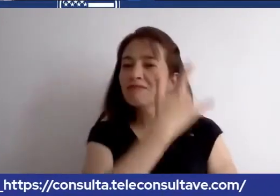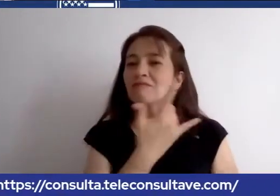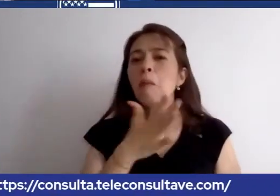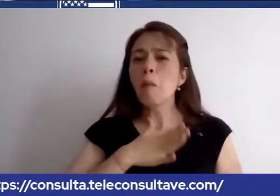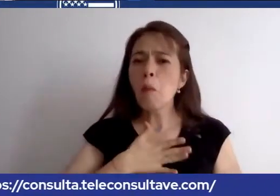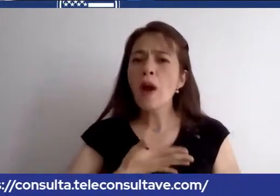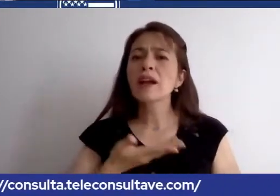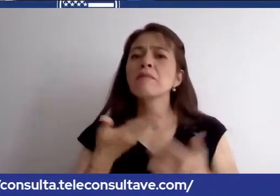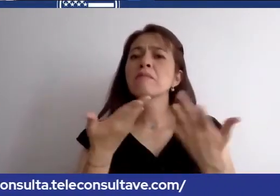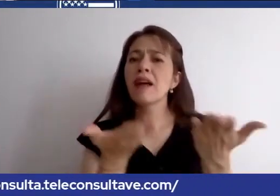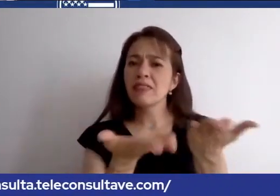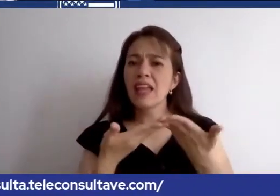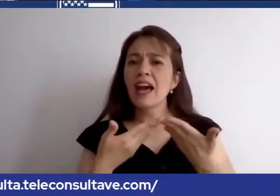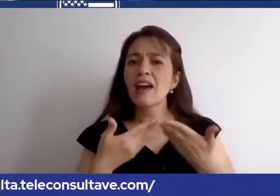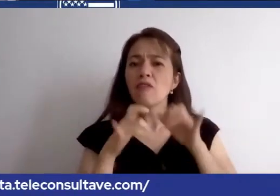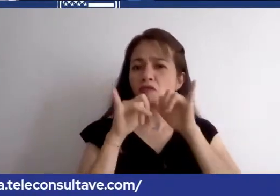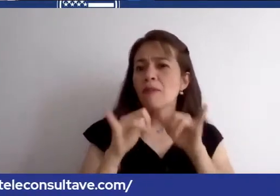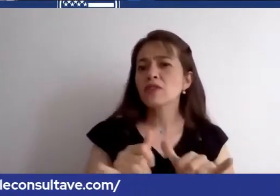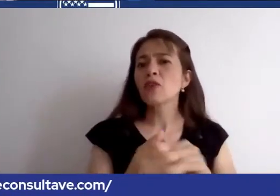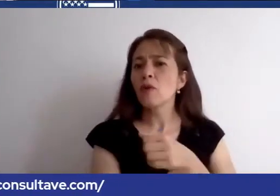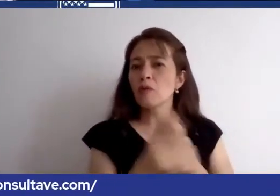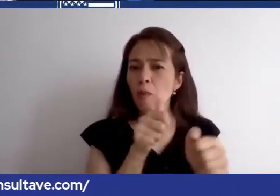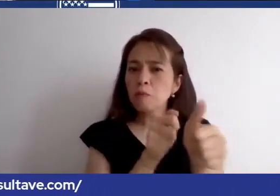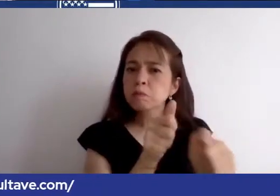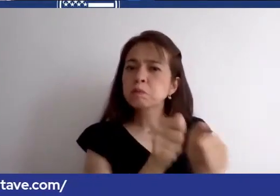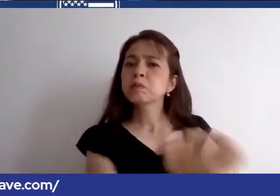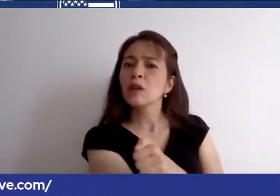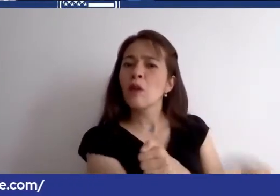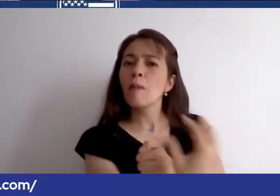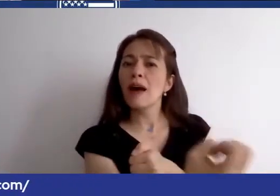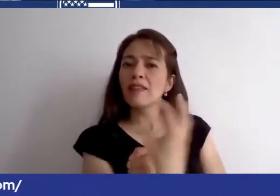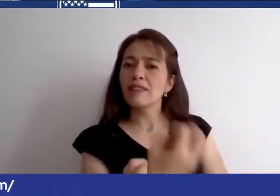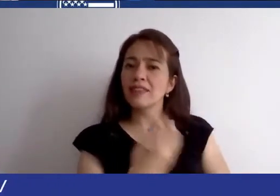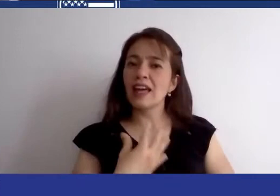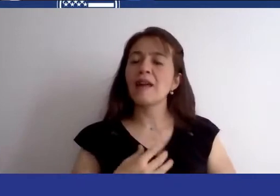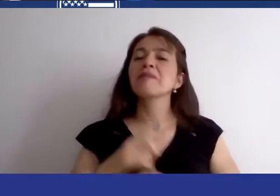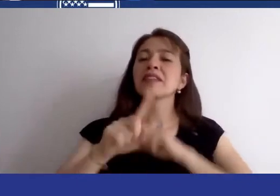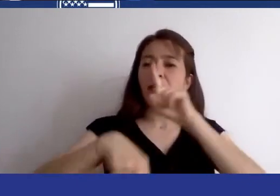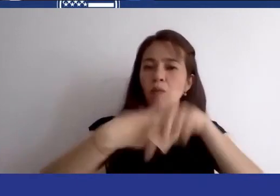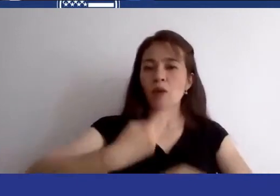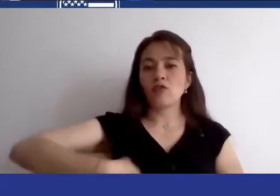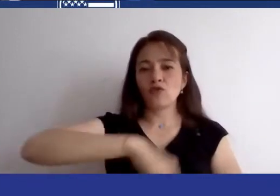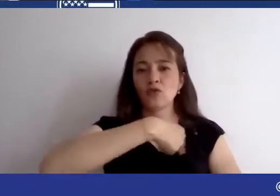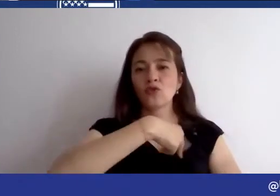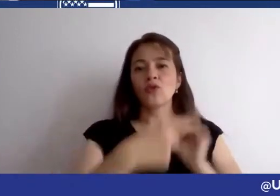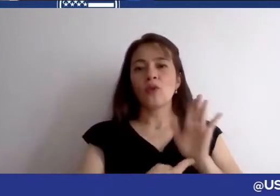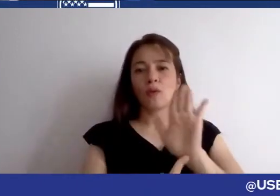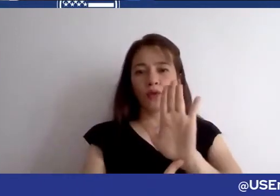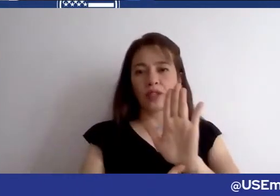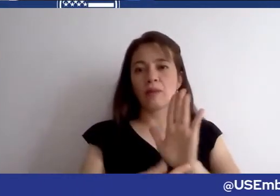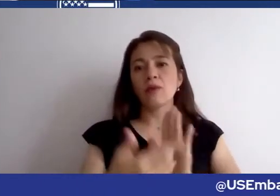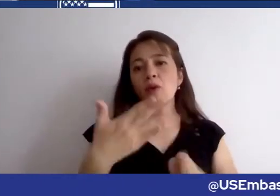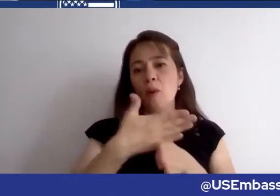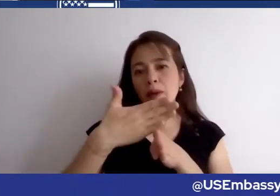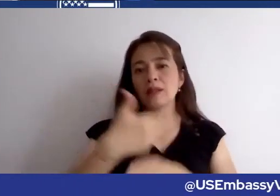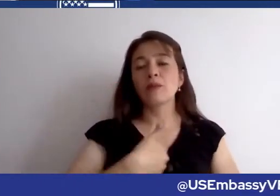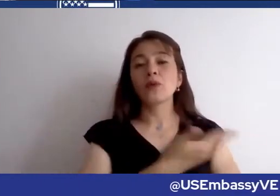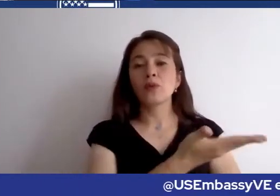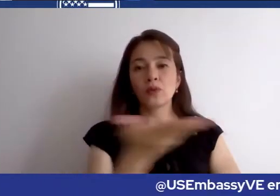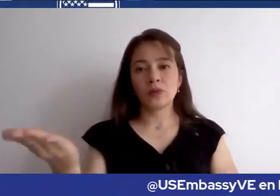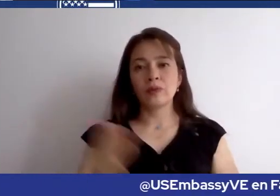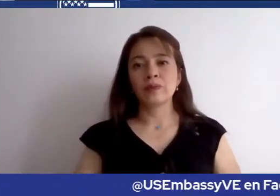favor déjanos a su comentario y tal vez lo destacamos como en nuestros a plataformas